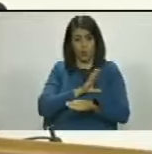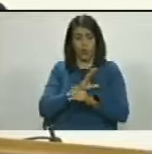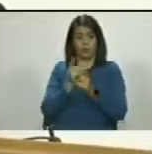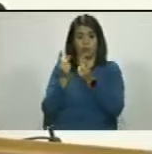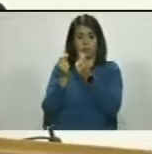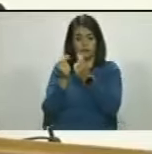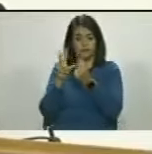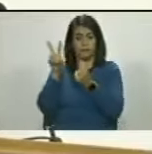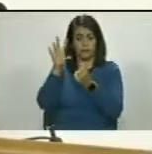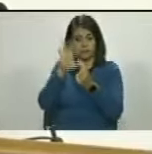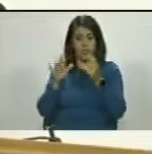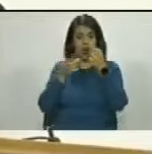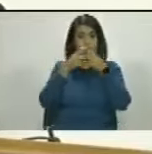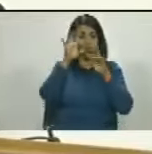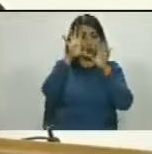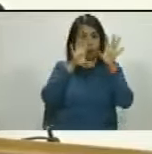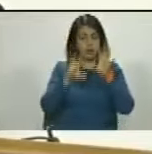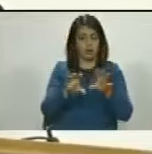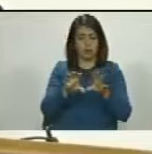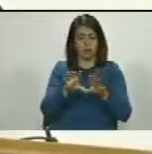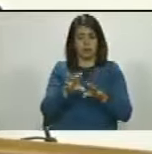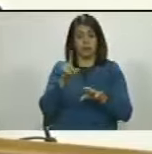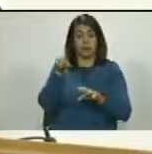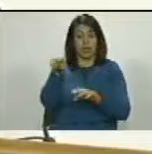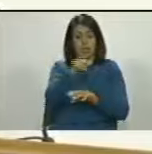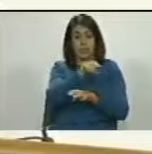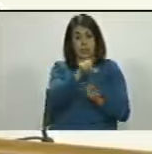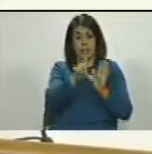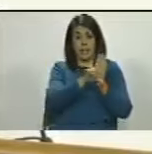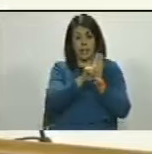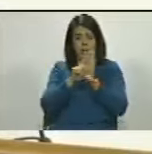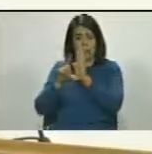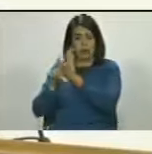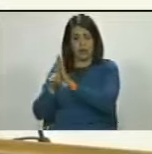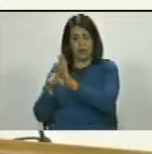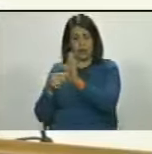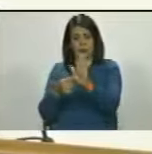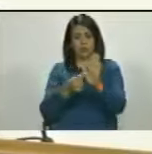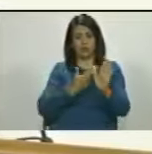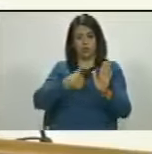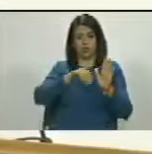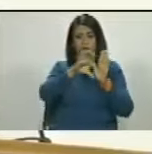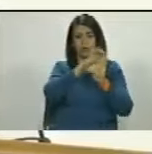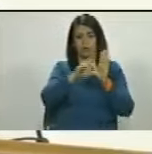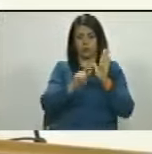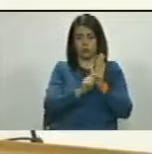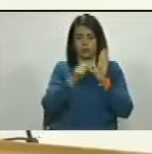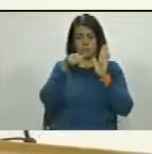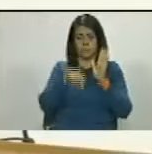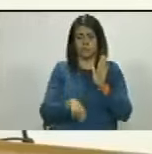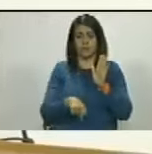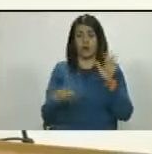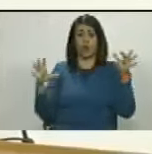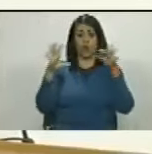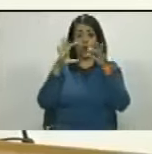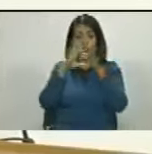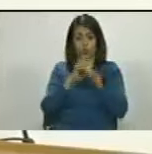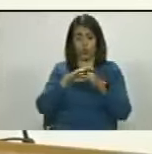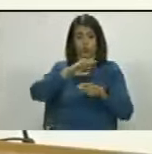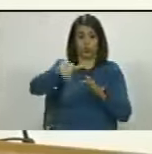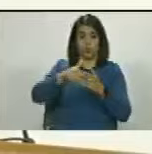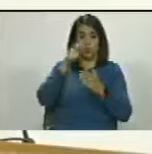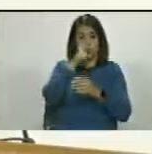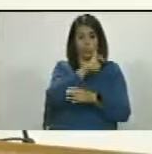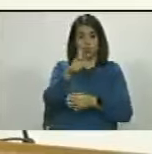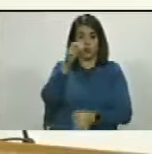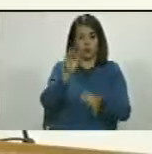venezolanos en el extranjero con esos instrumentos con nuestra constitución con la unión de todo un pueblo